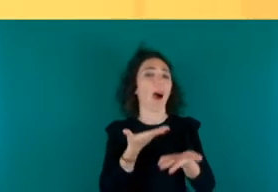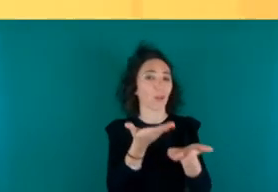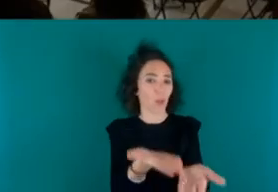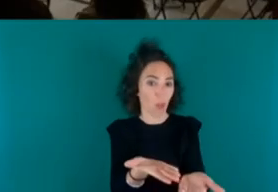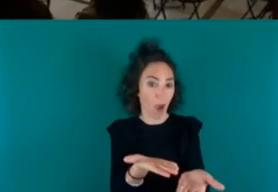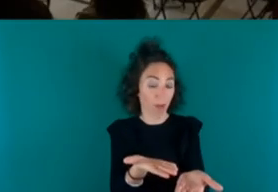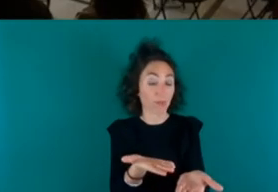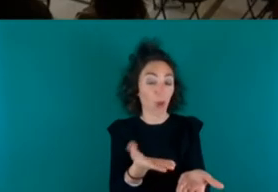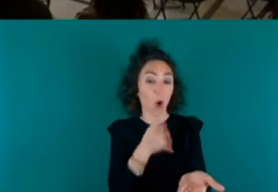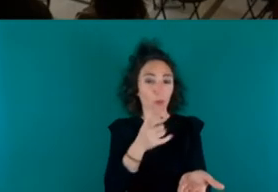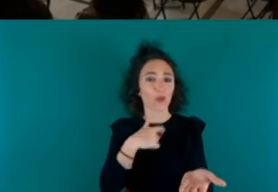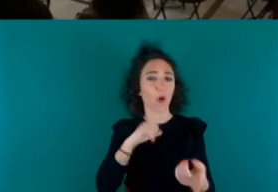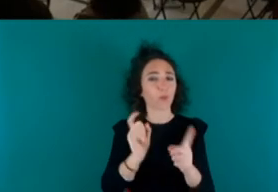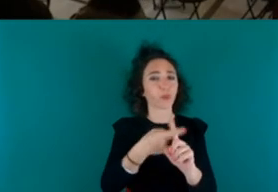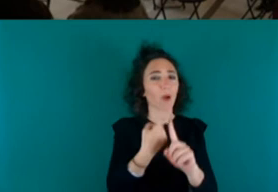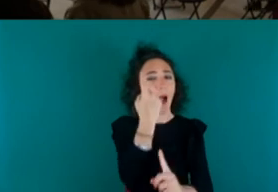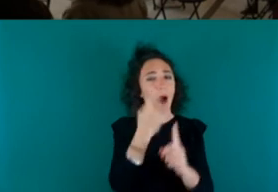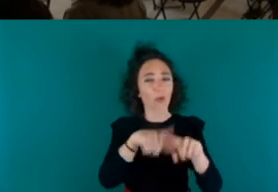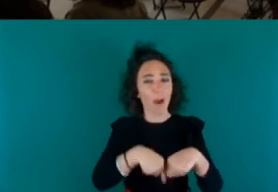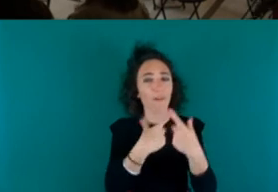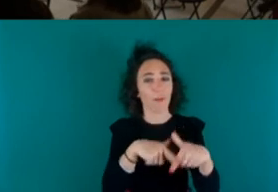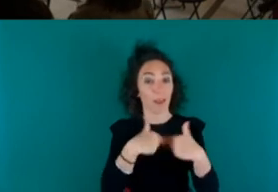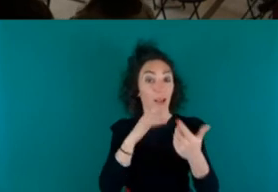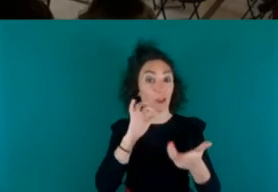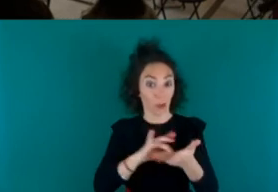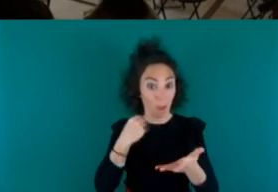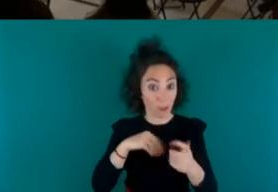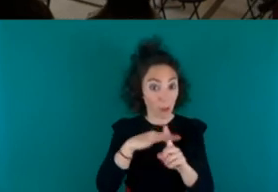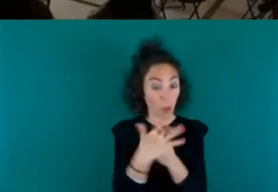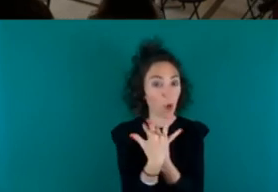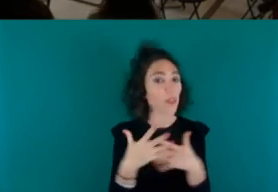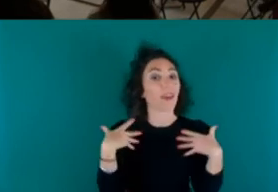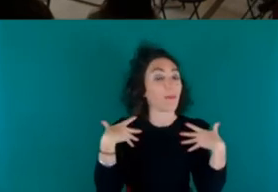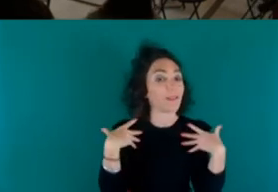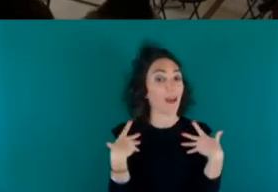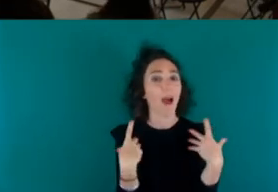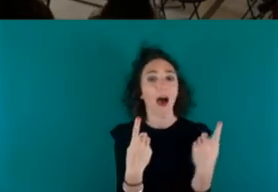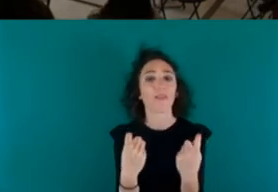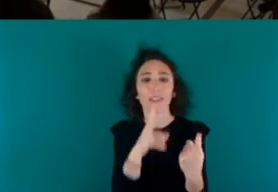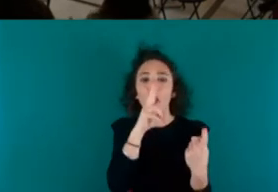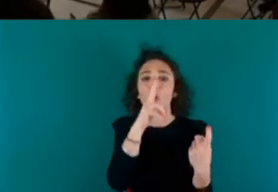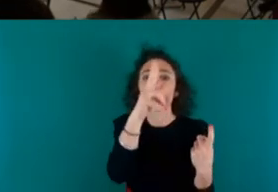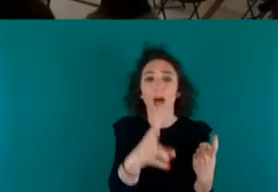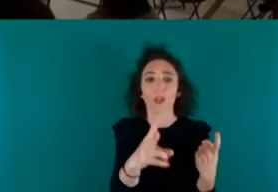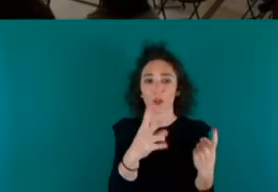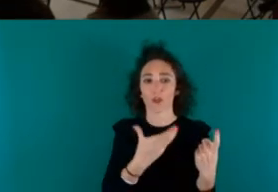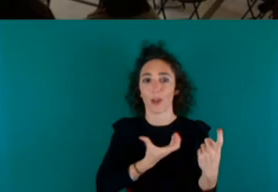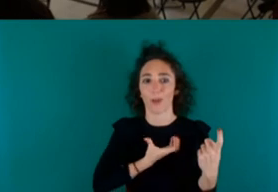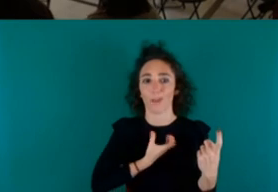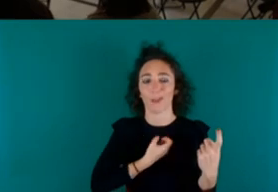alguna familia que tiene condición de refugiada y de repente bueno pues claro necesita dos años de empadronamiento o necesita